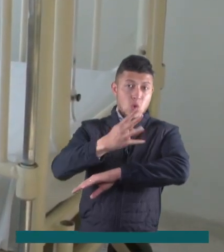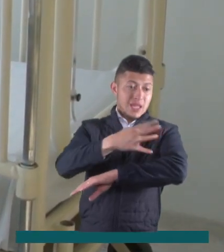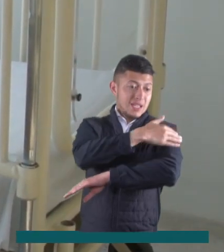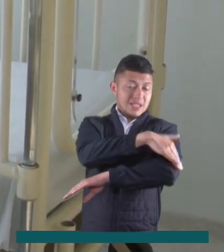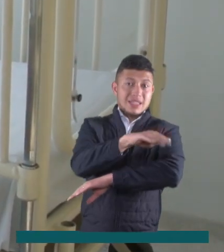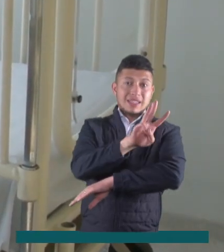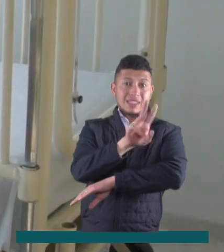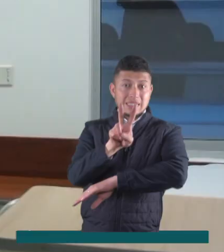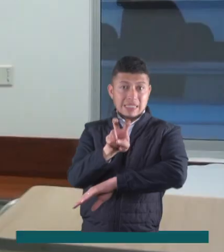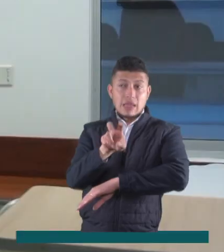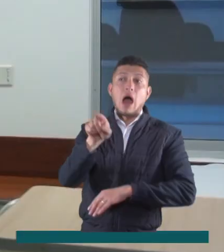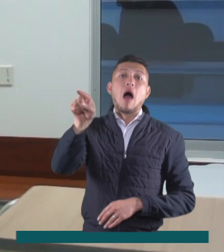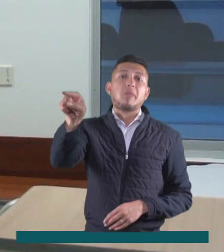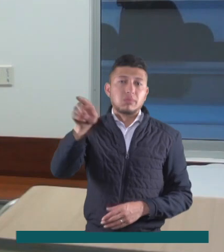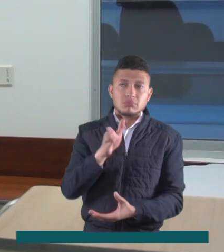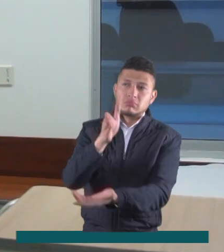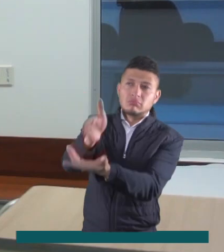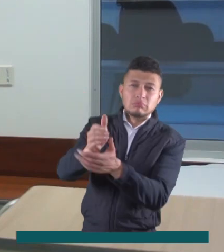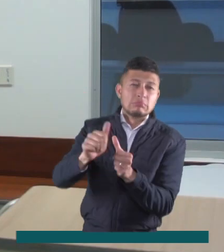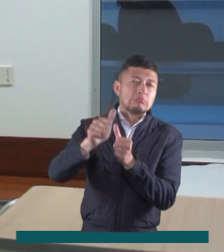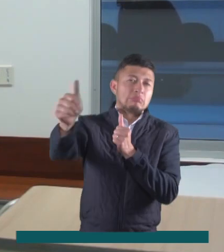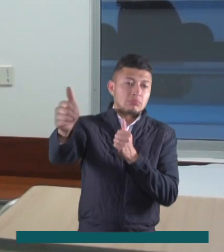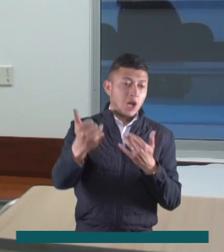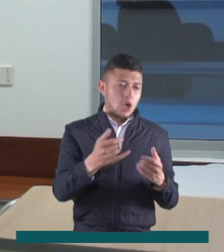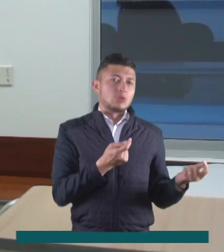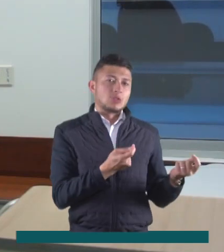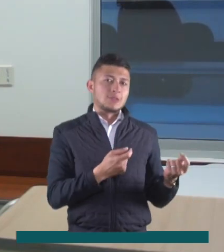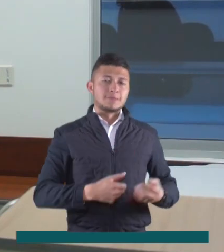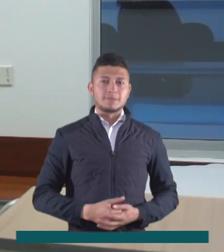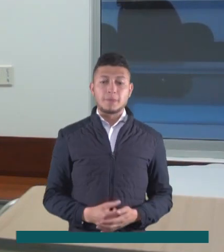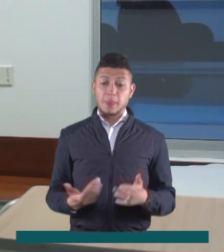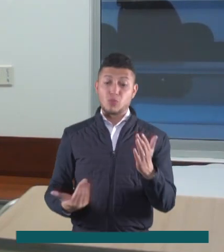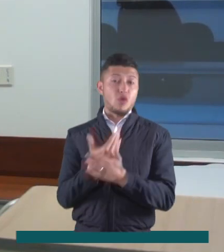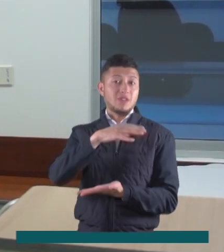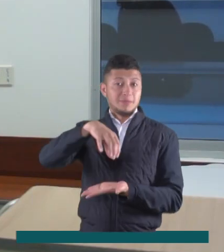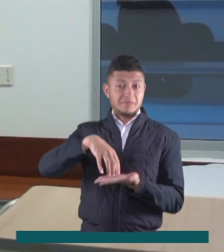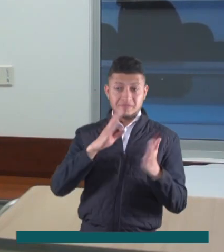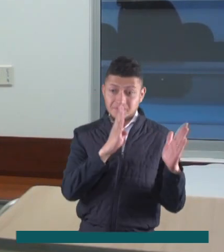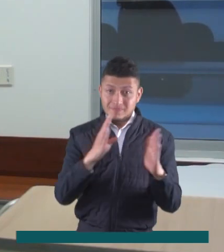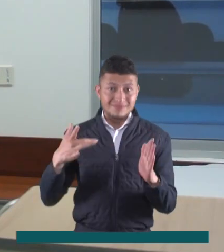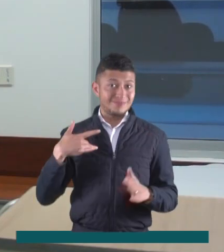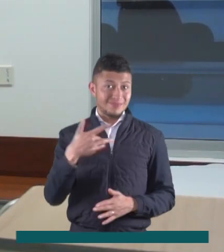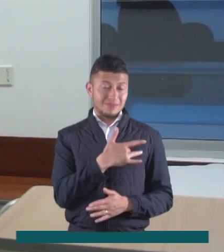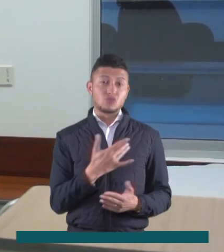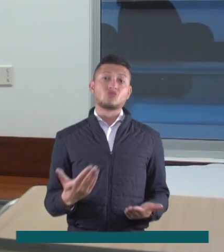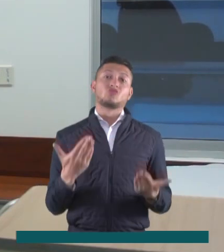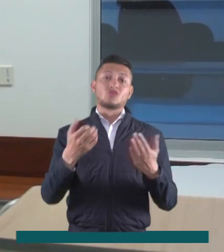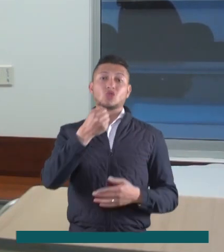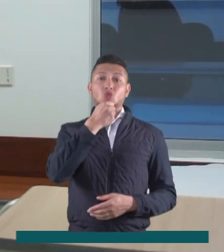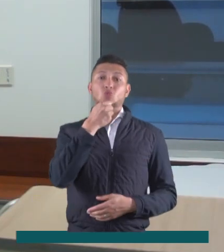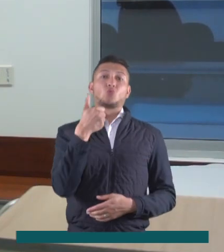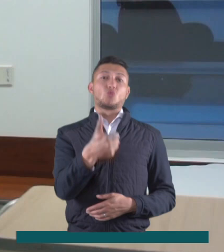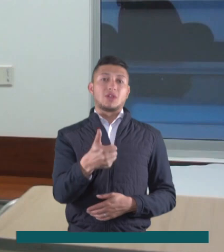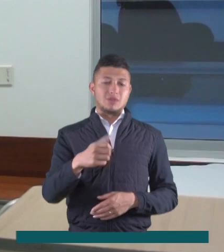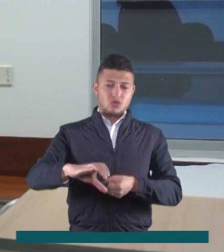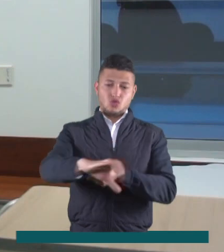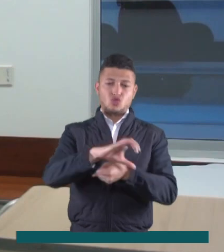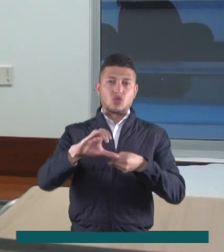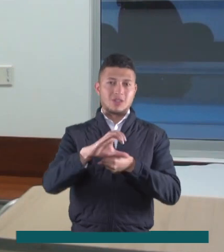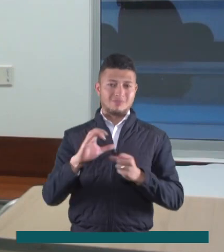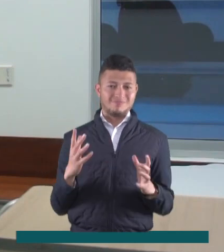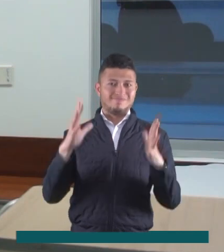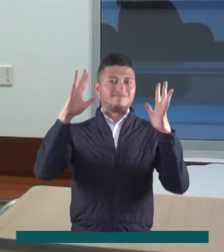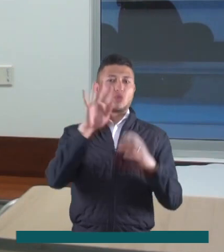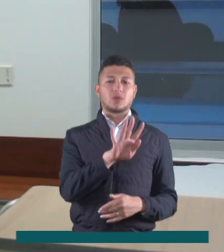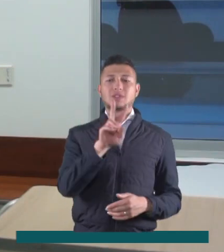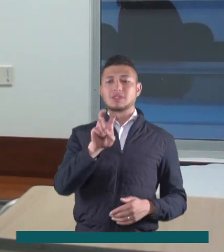con carrera cuarta. La inauguración de esta nueva unidad de salud de Ibagué es de una de las buenas noticias que recibió la ciudad en